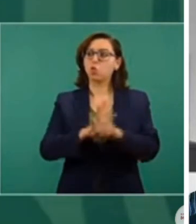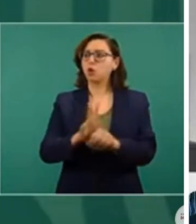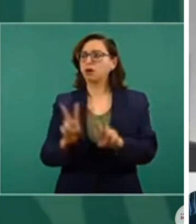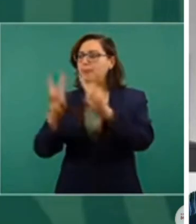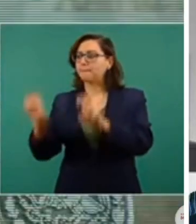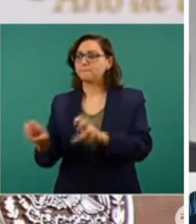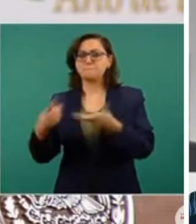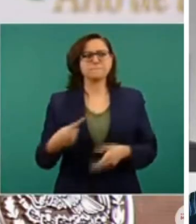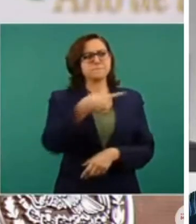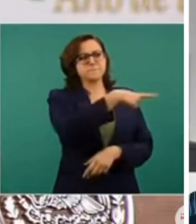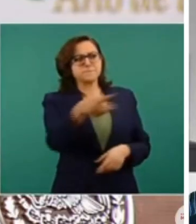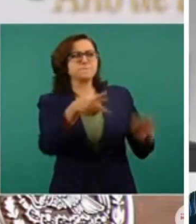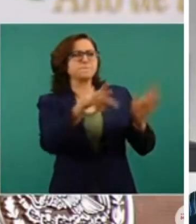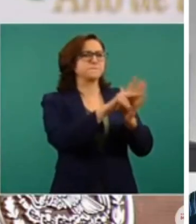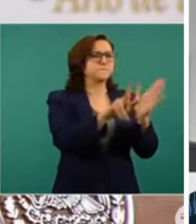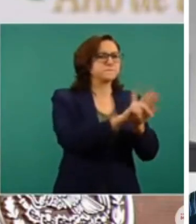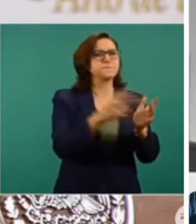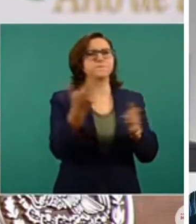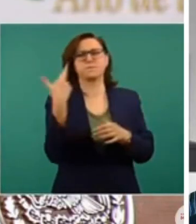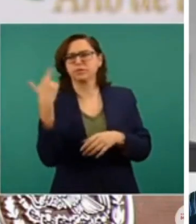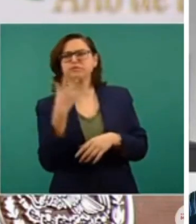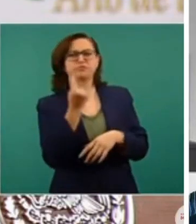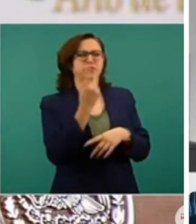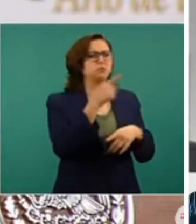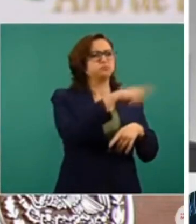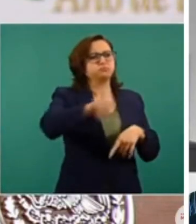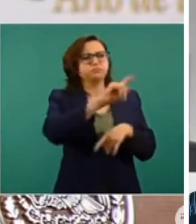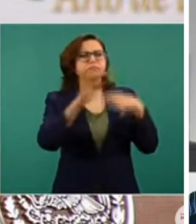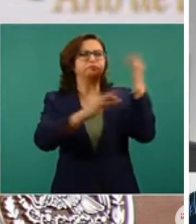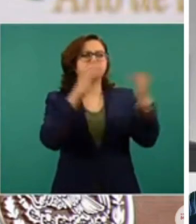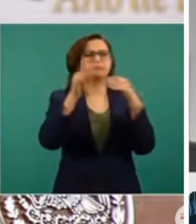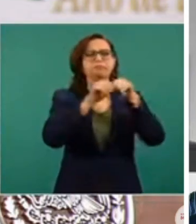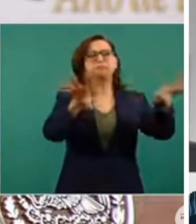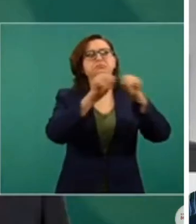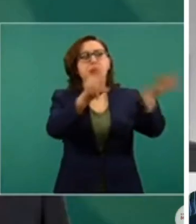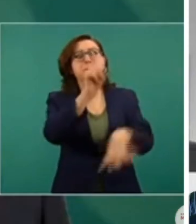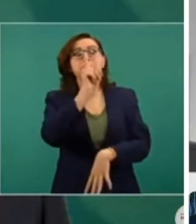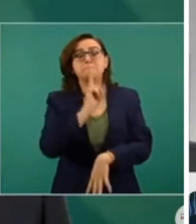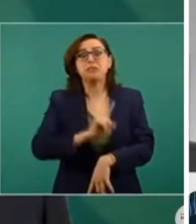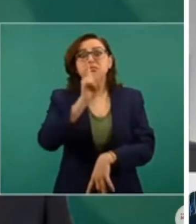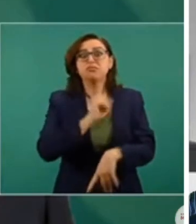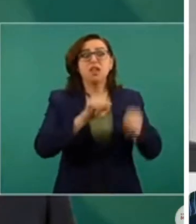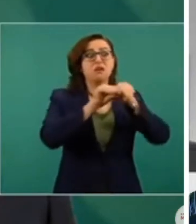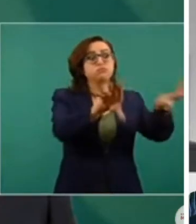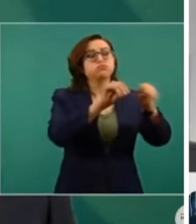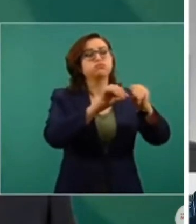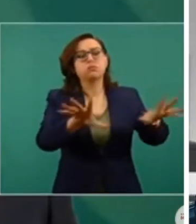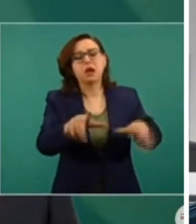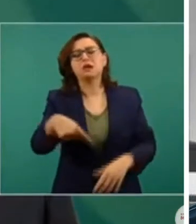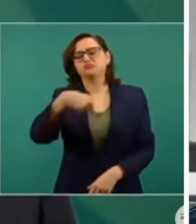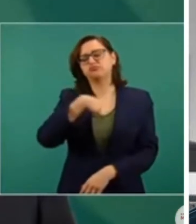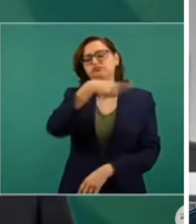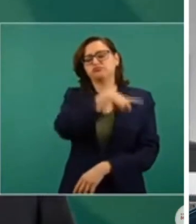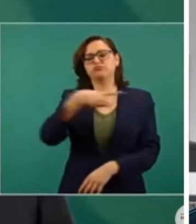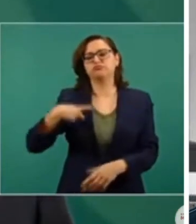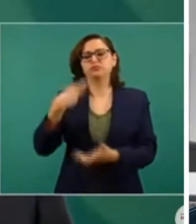pues yo voy a estar aclarando ahora que se